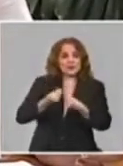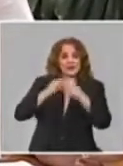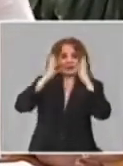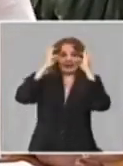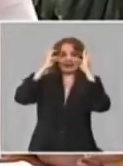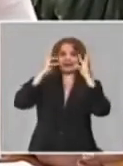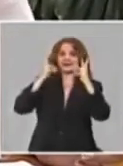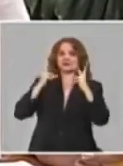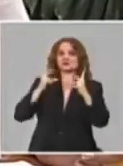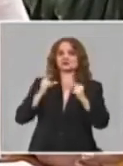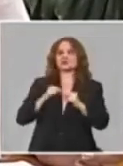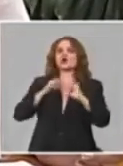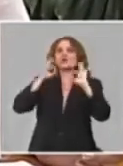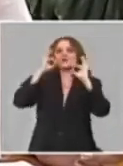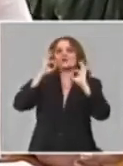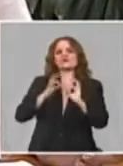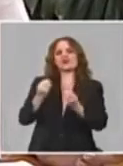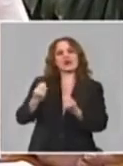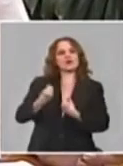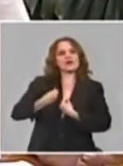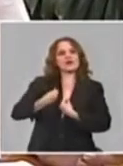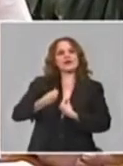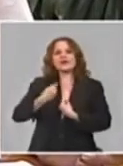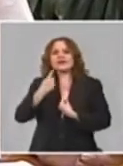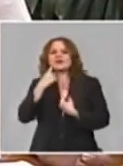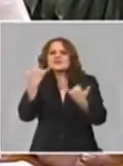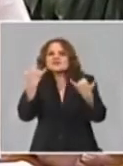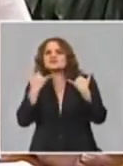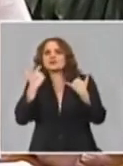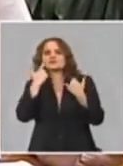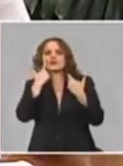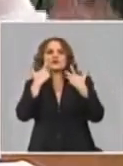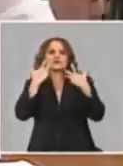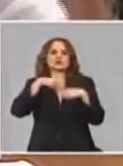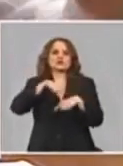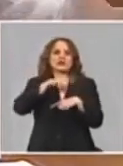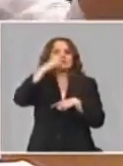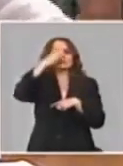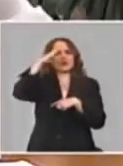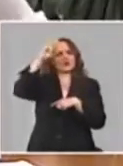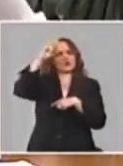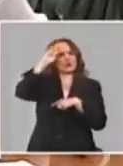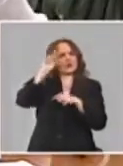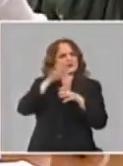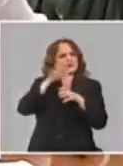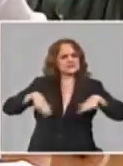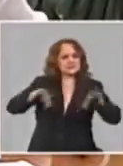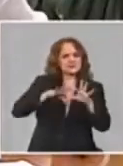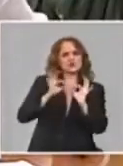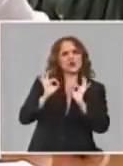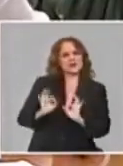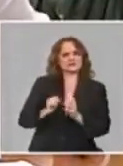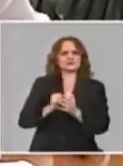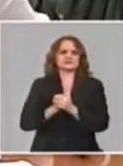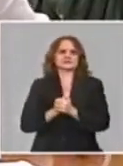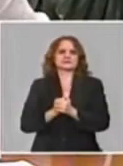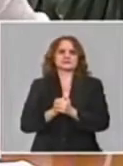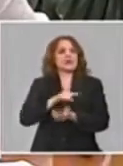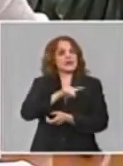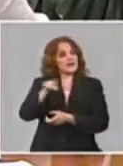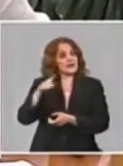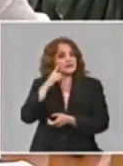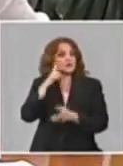puedan ser validados y que diga esto Cuba debe estar en esa situación entonces es un estudio en el cual nosotros